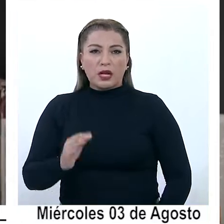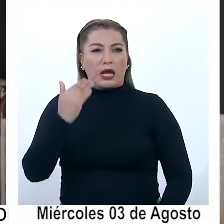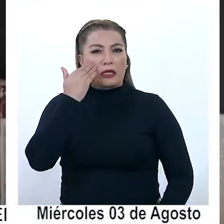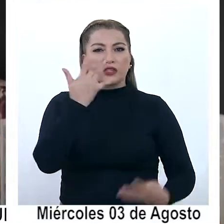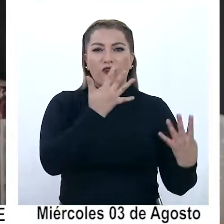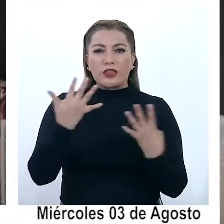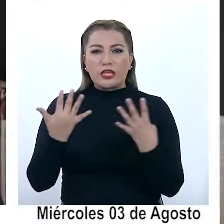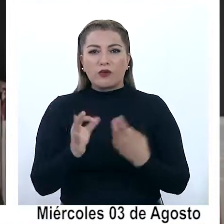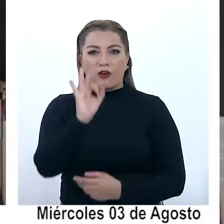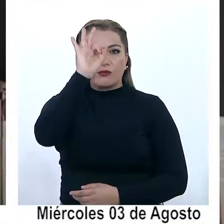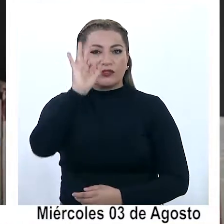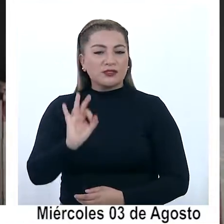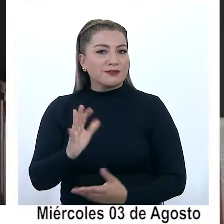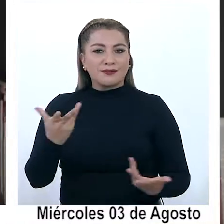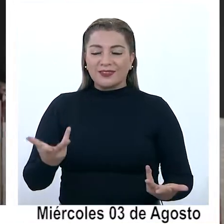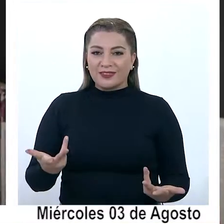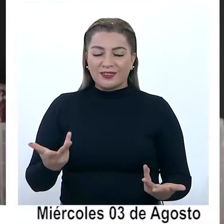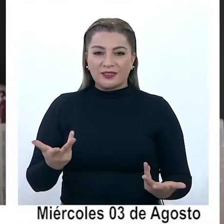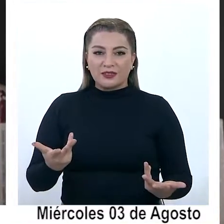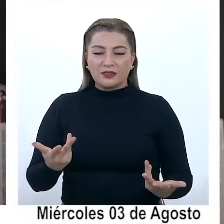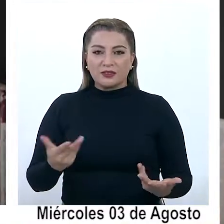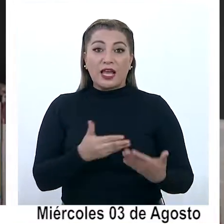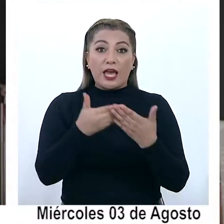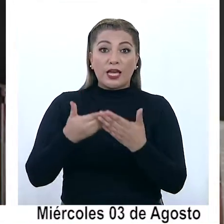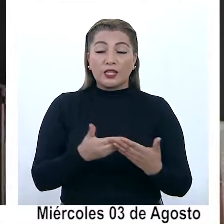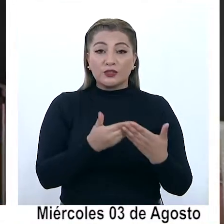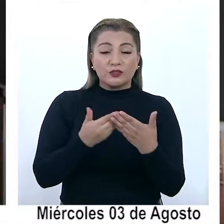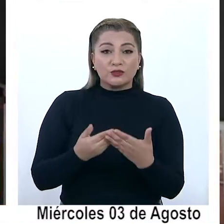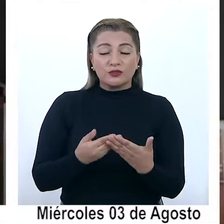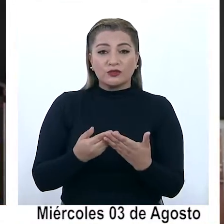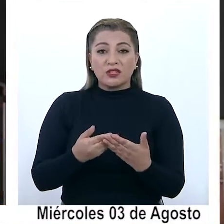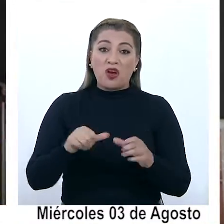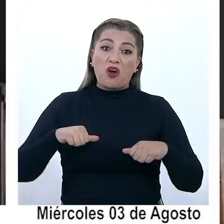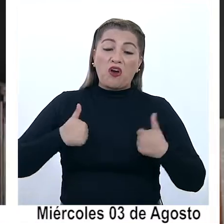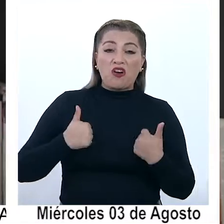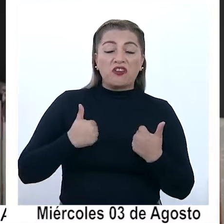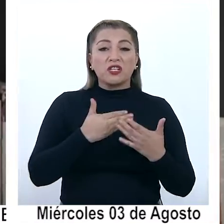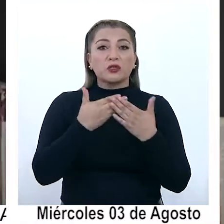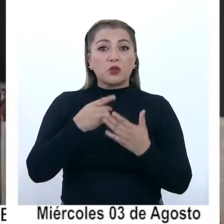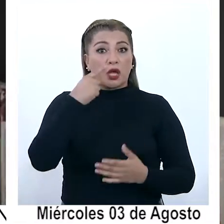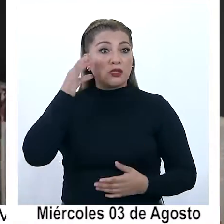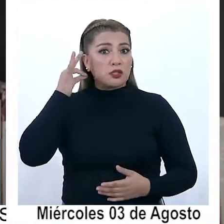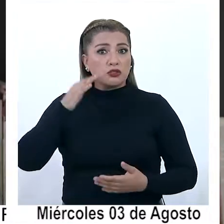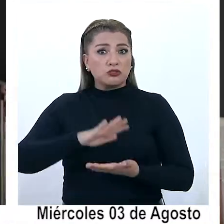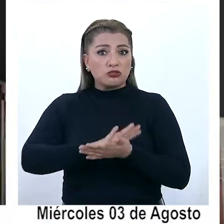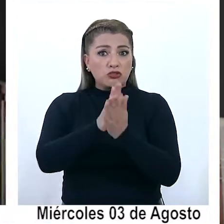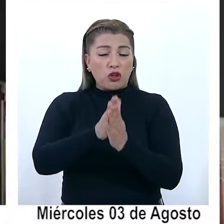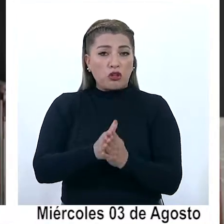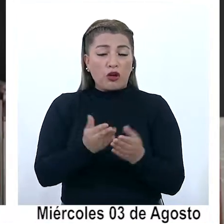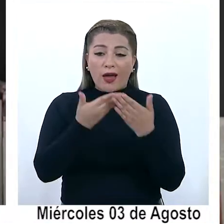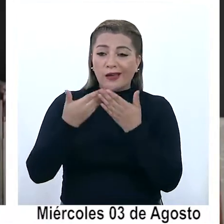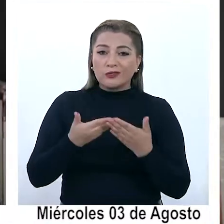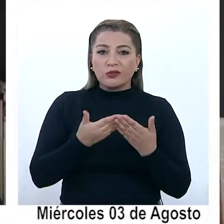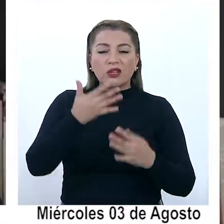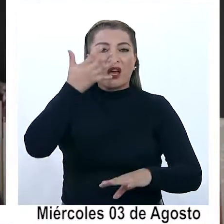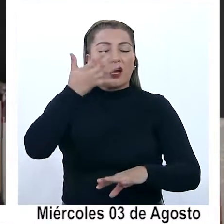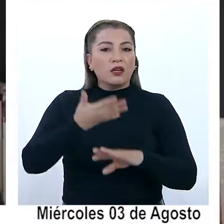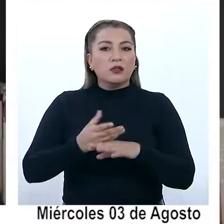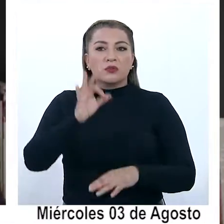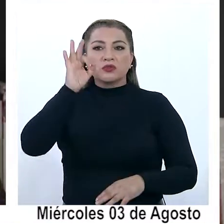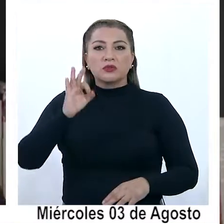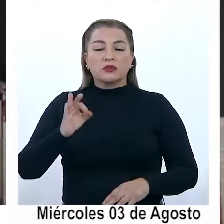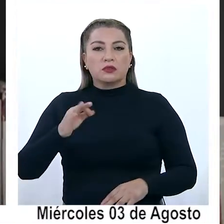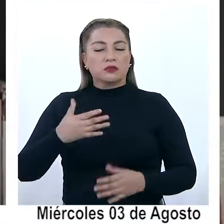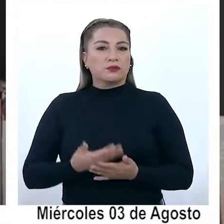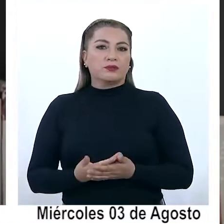un 99% prácticamente de los jóvenes en edad escolar estaban estudiando. Y hoy día tenemos cifras donde nos dicen,